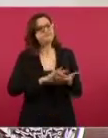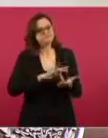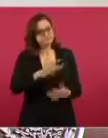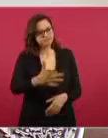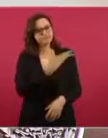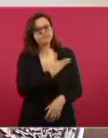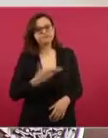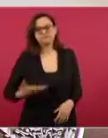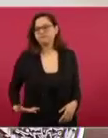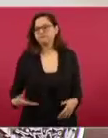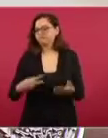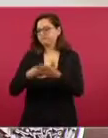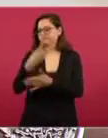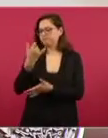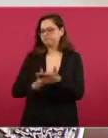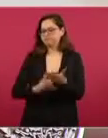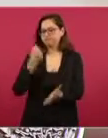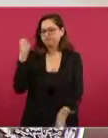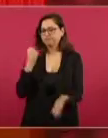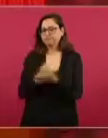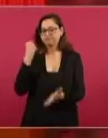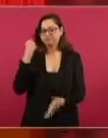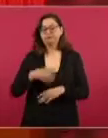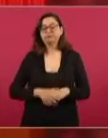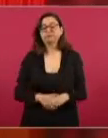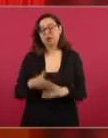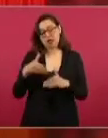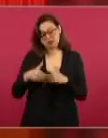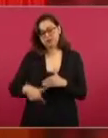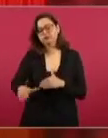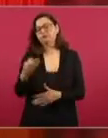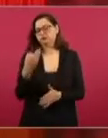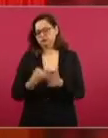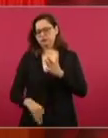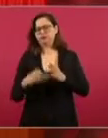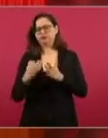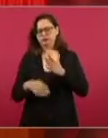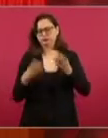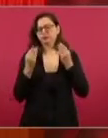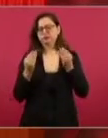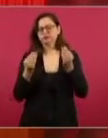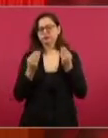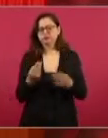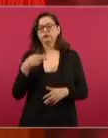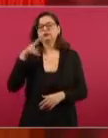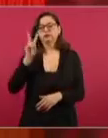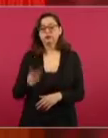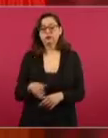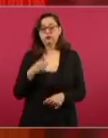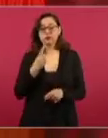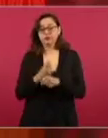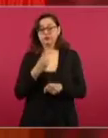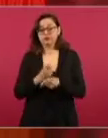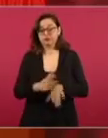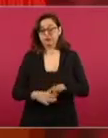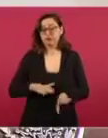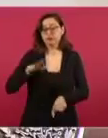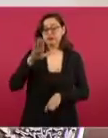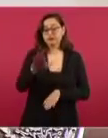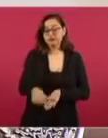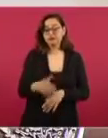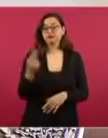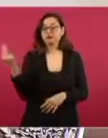este proyecto. Creo que falta mucho también por avanzar, esta es la primera parte. Se necesita legislar en este tema.